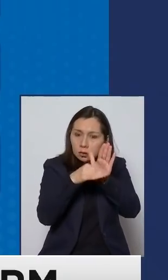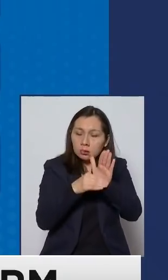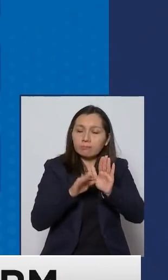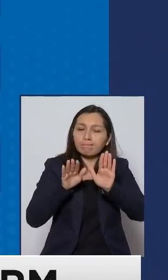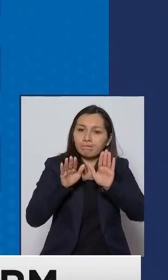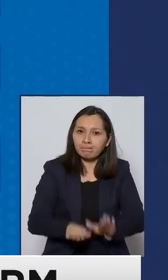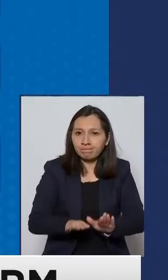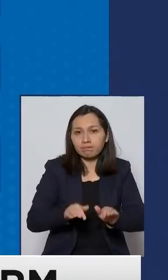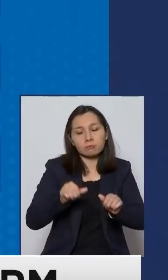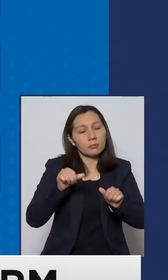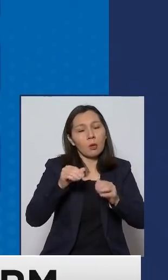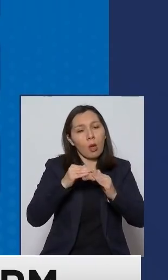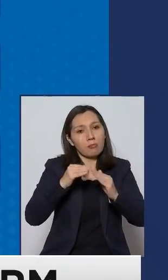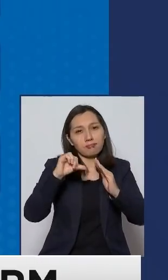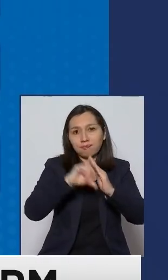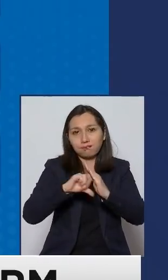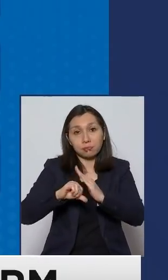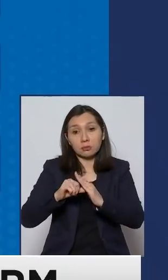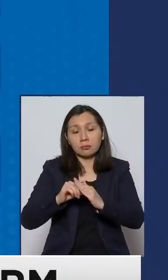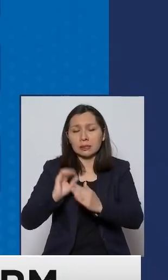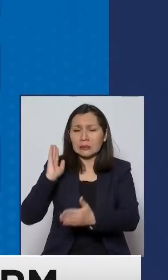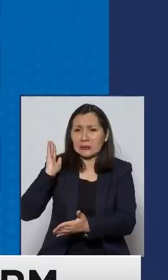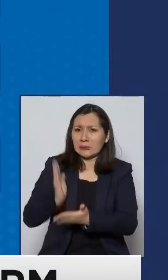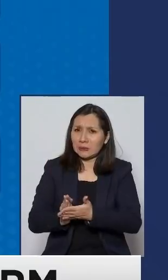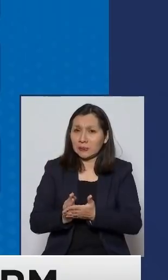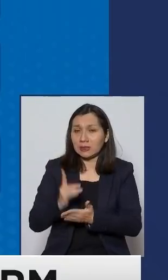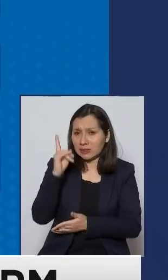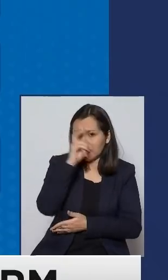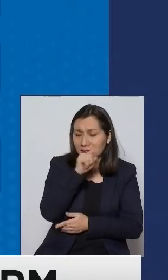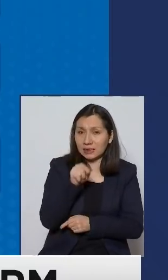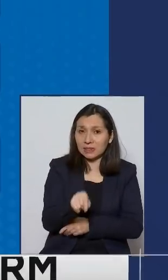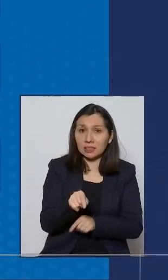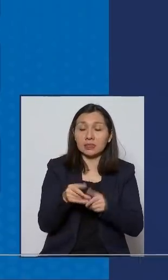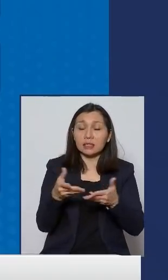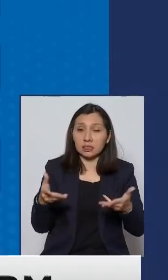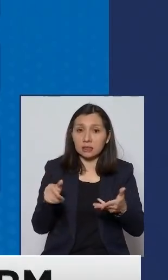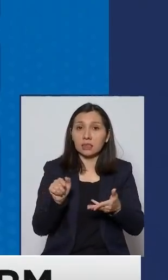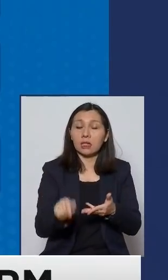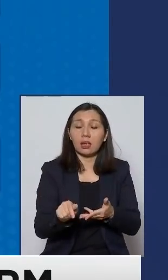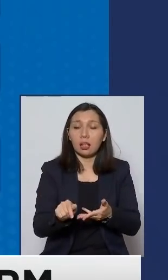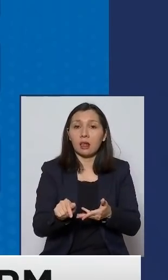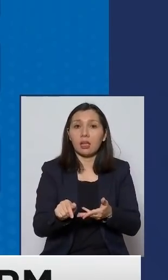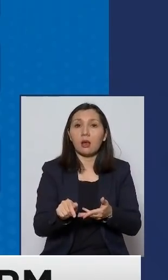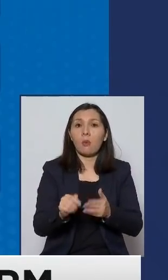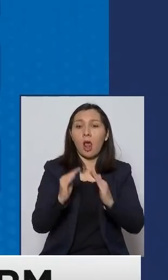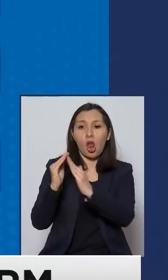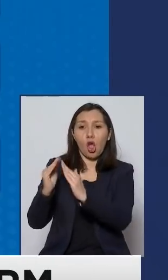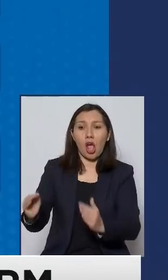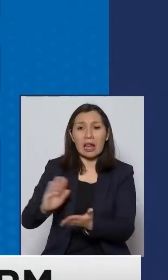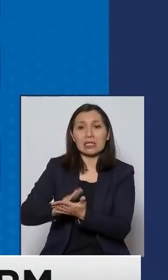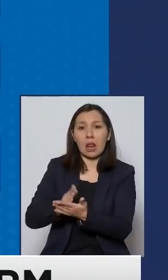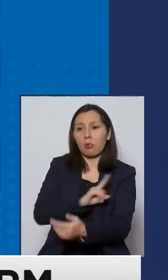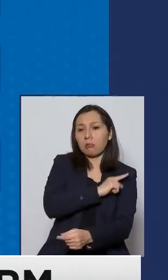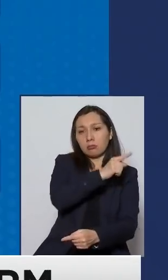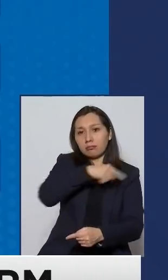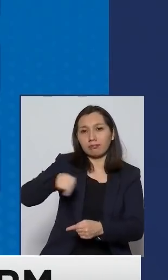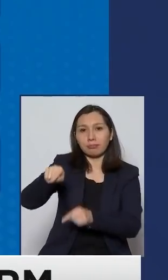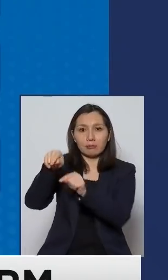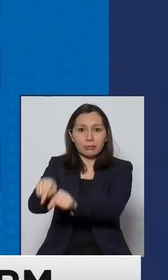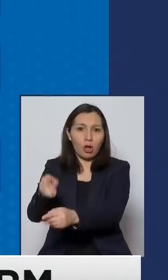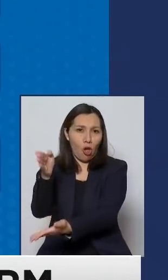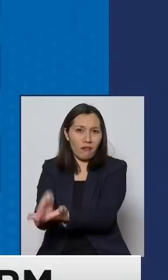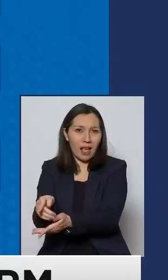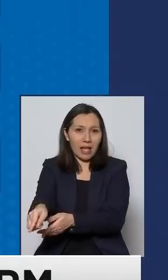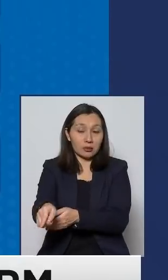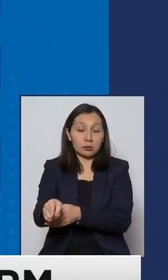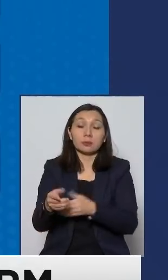más más drástica de las residencias sanitarias tenemos por